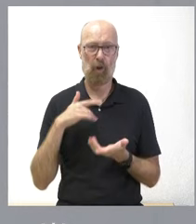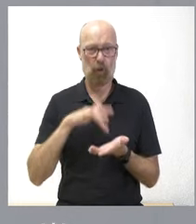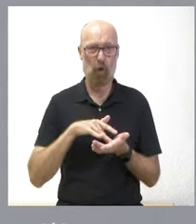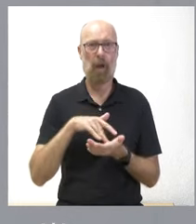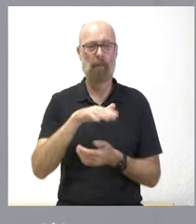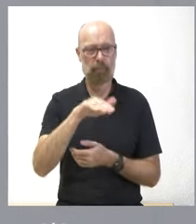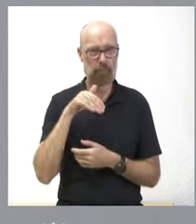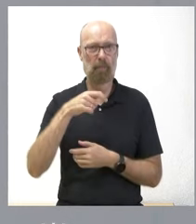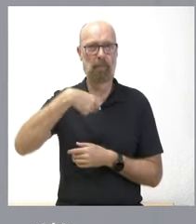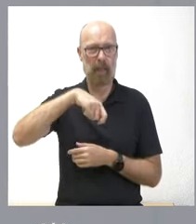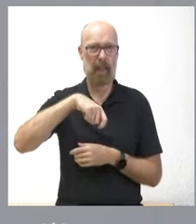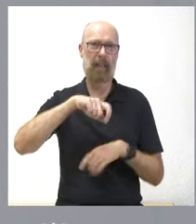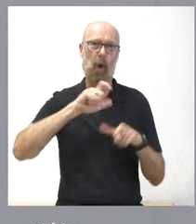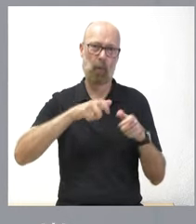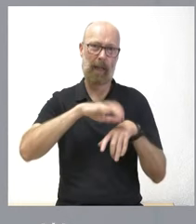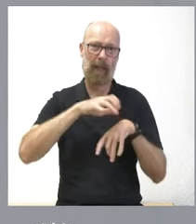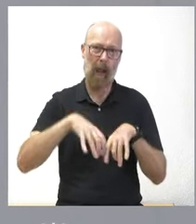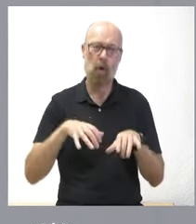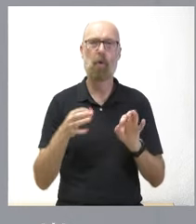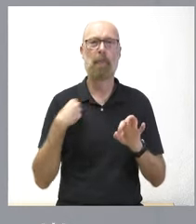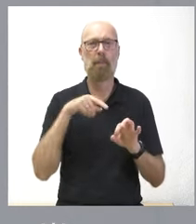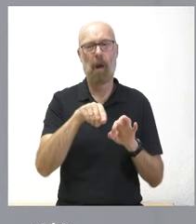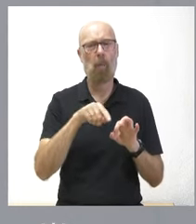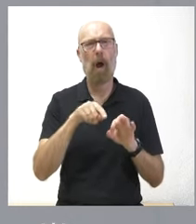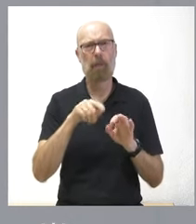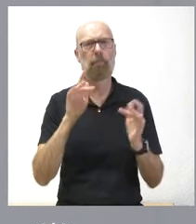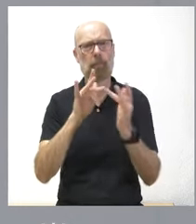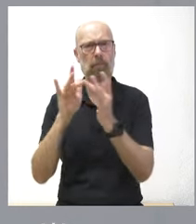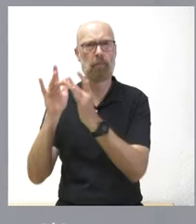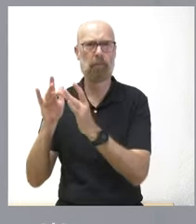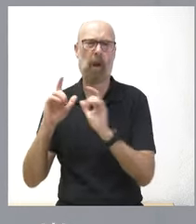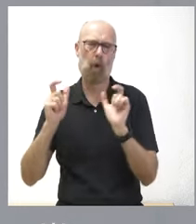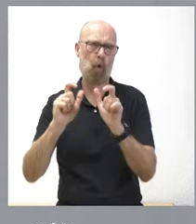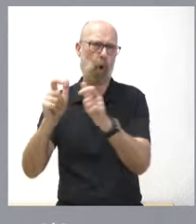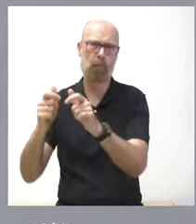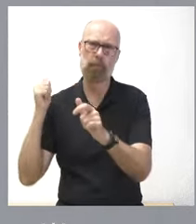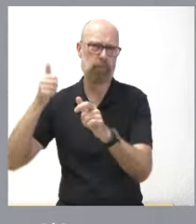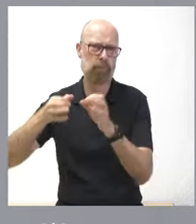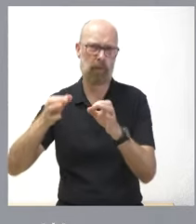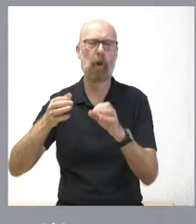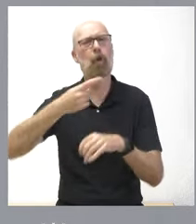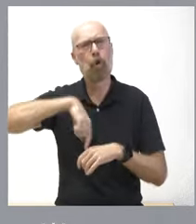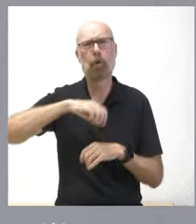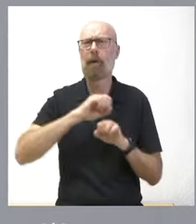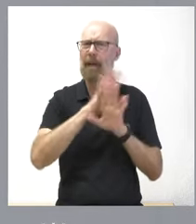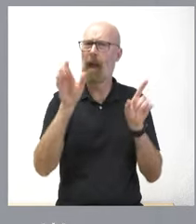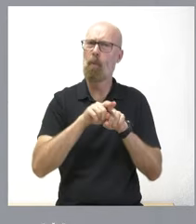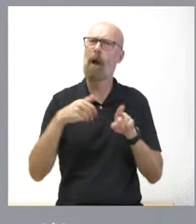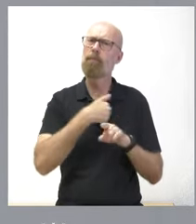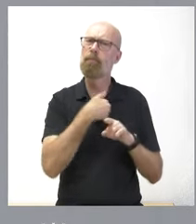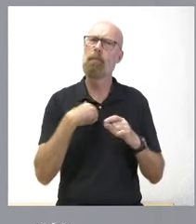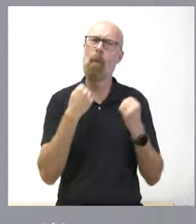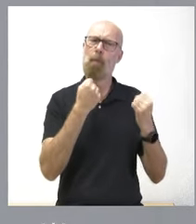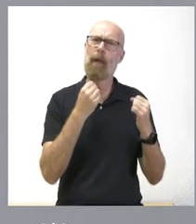con los miembros del Parlamento. Nosotros creemos firmemente en la separación de poderes y creemos firmemente en el papel del Parlamento.